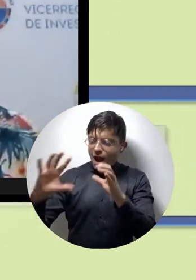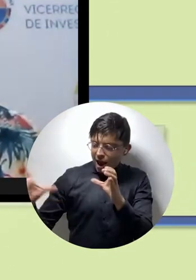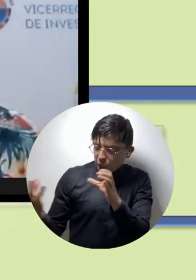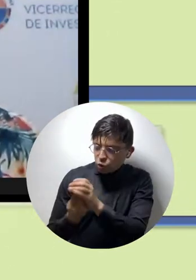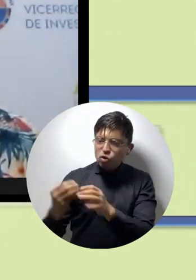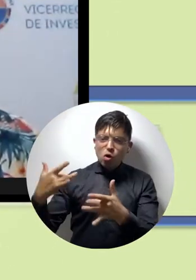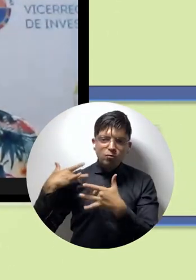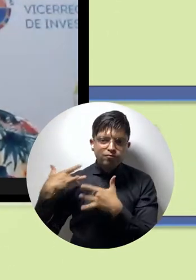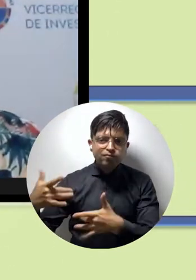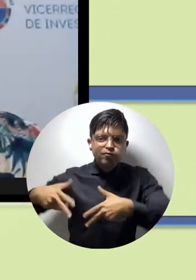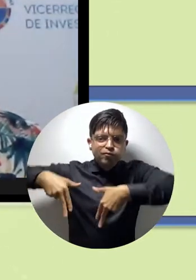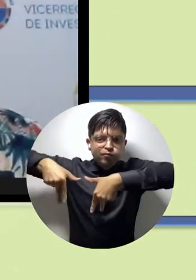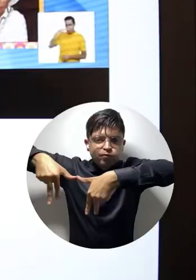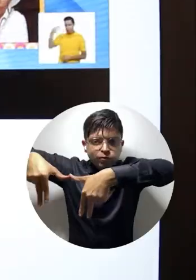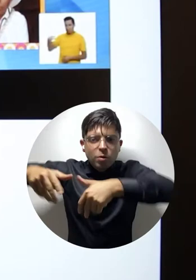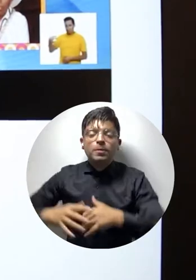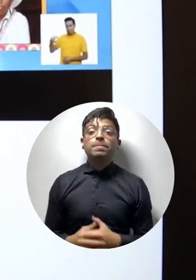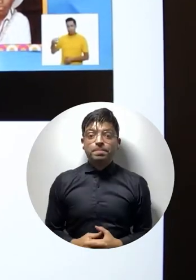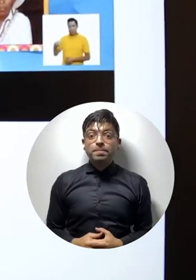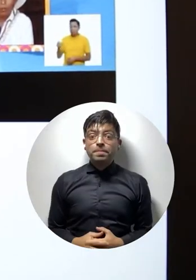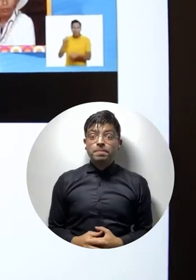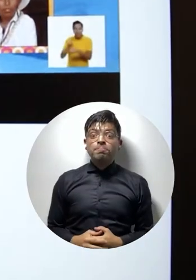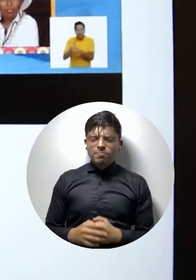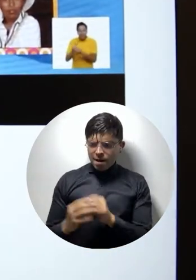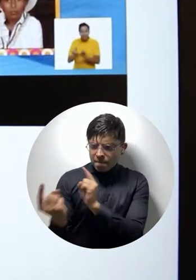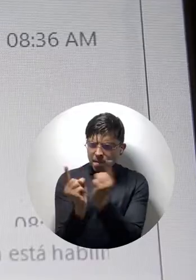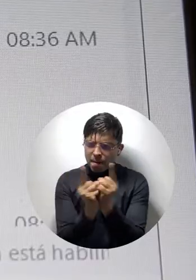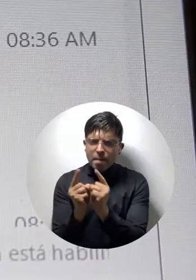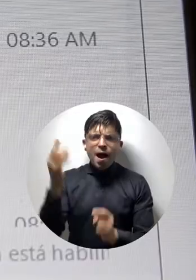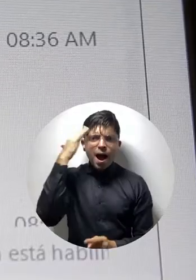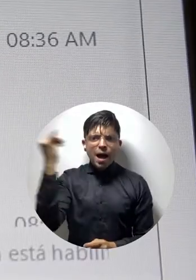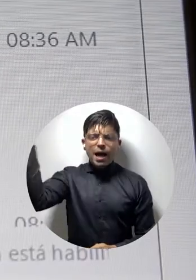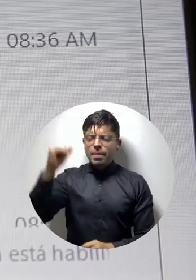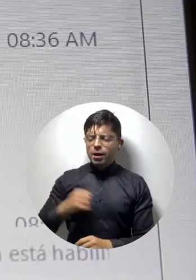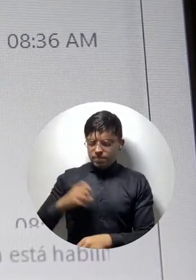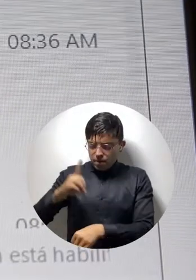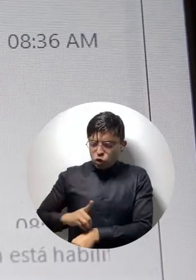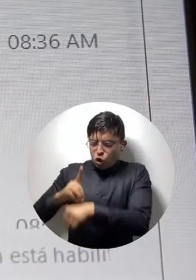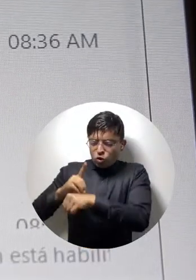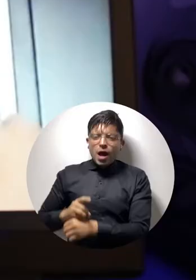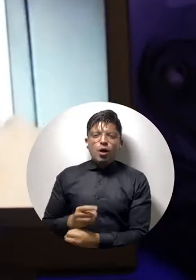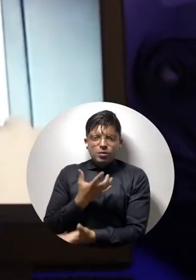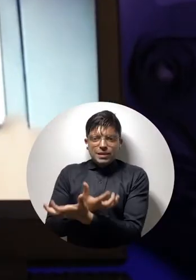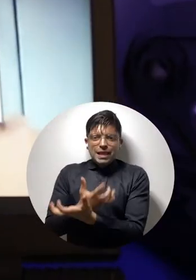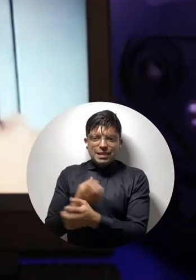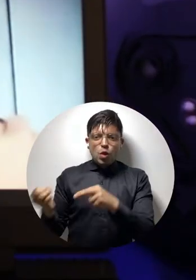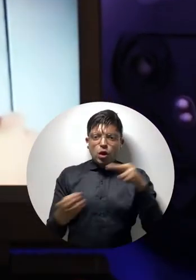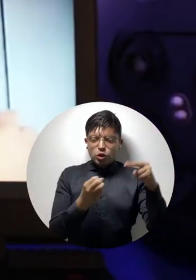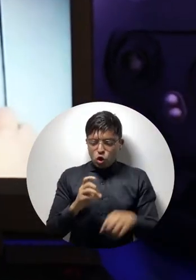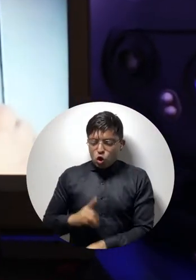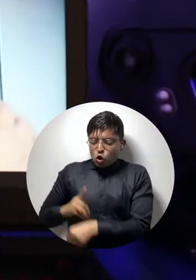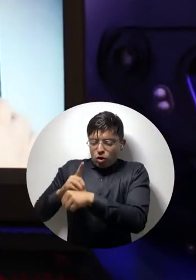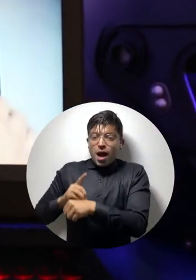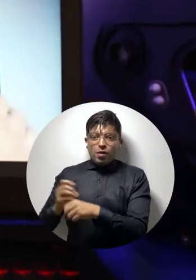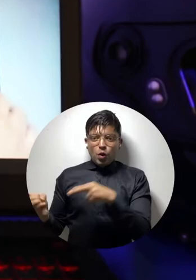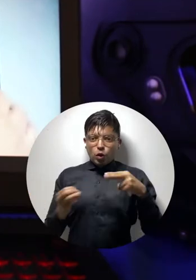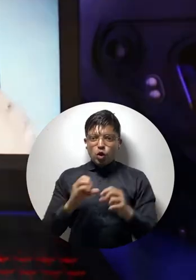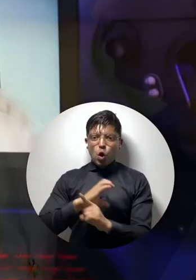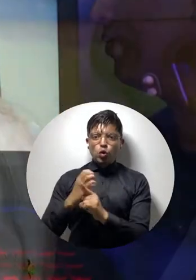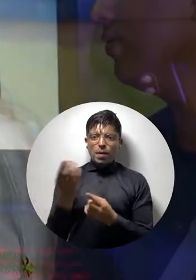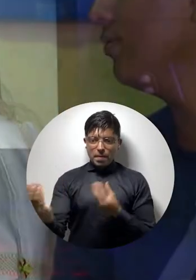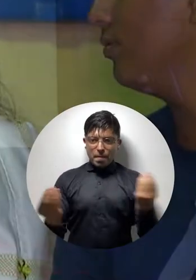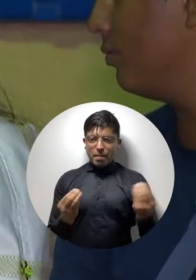inclusión, la solidaridad. Este encuentro académico, convocado por el Doctorado en Ciencias de la Educación y el Doctorado en Educación,